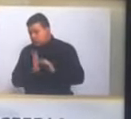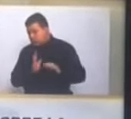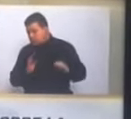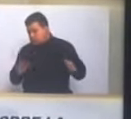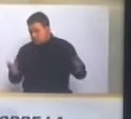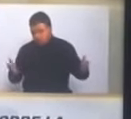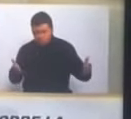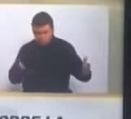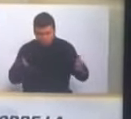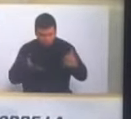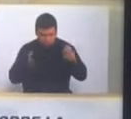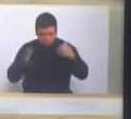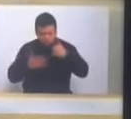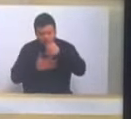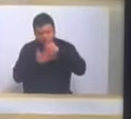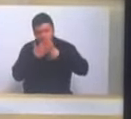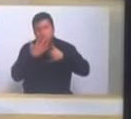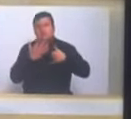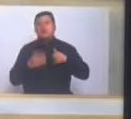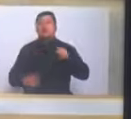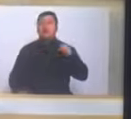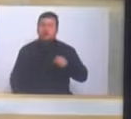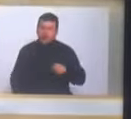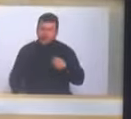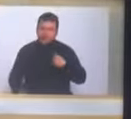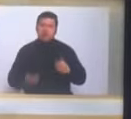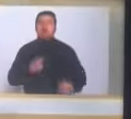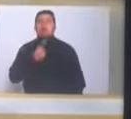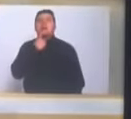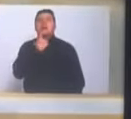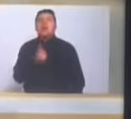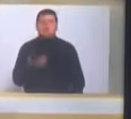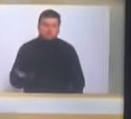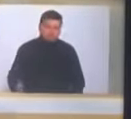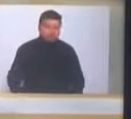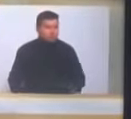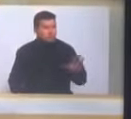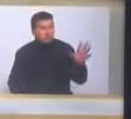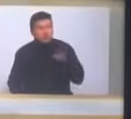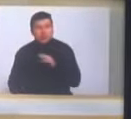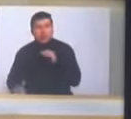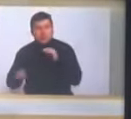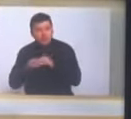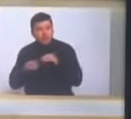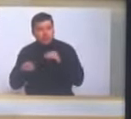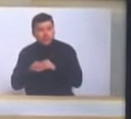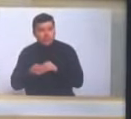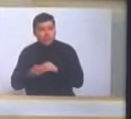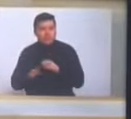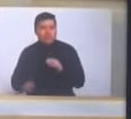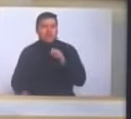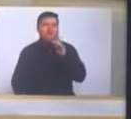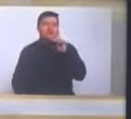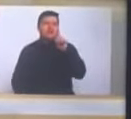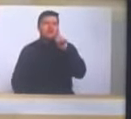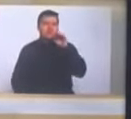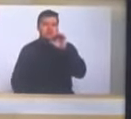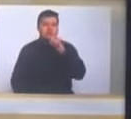por eso digo que en esta ocasión aparte de todos los fondos FASNI